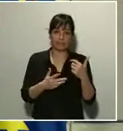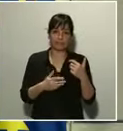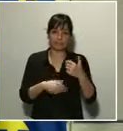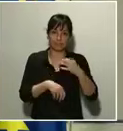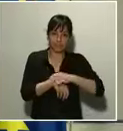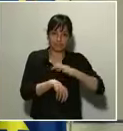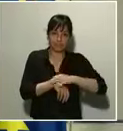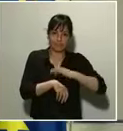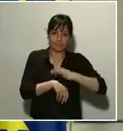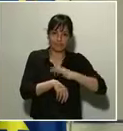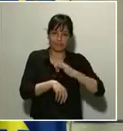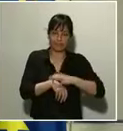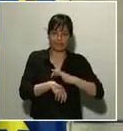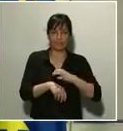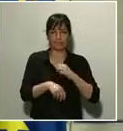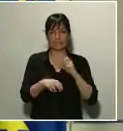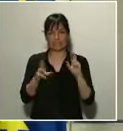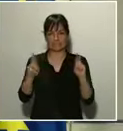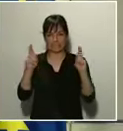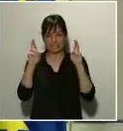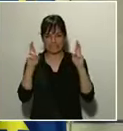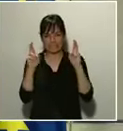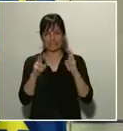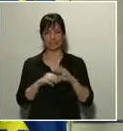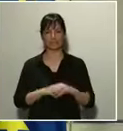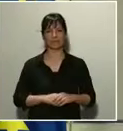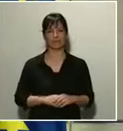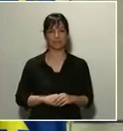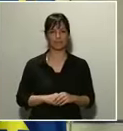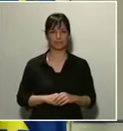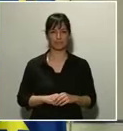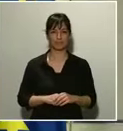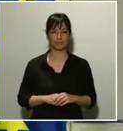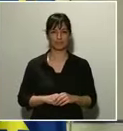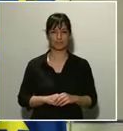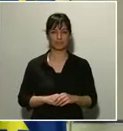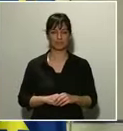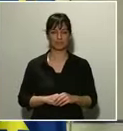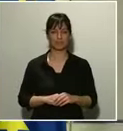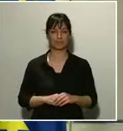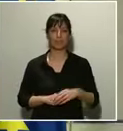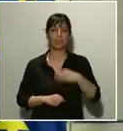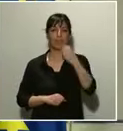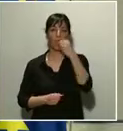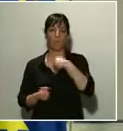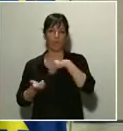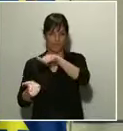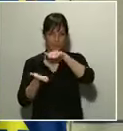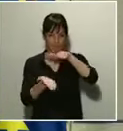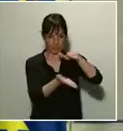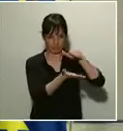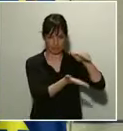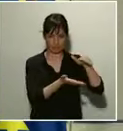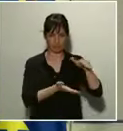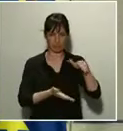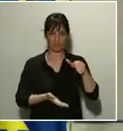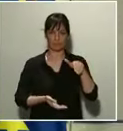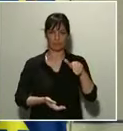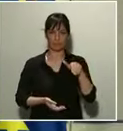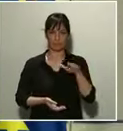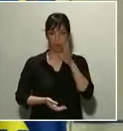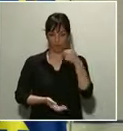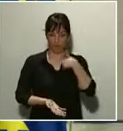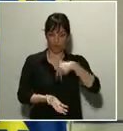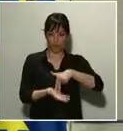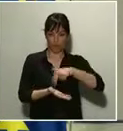mis mejores deseos al respecto. Sobre el abastecimiento alimentario que constituye el motivo de mi intervención esta